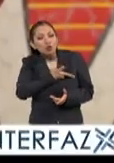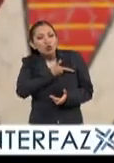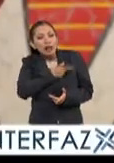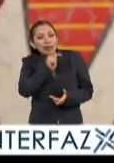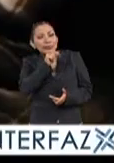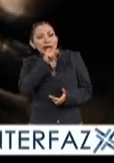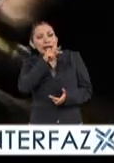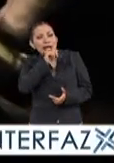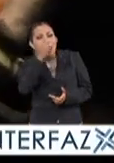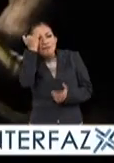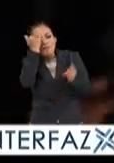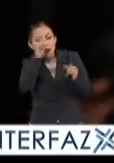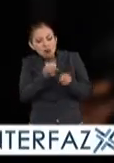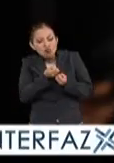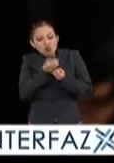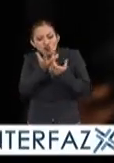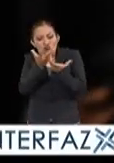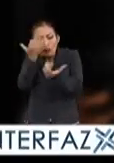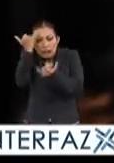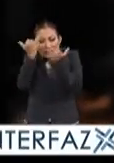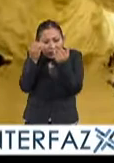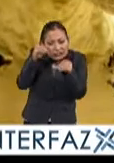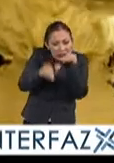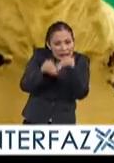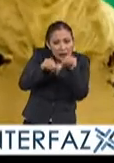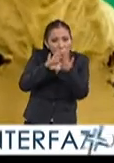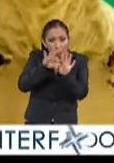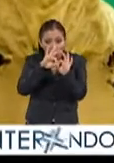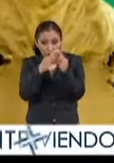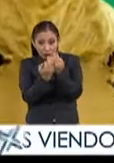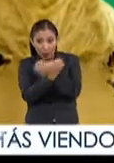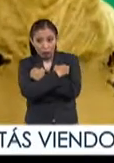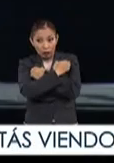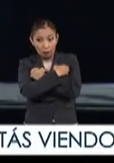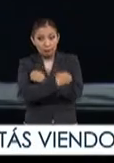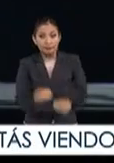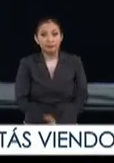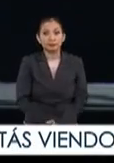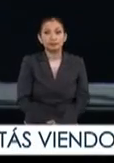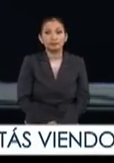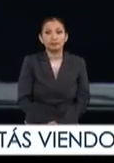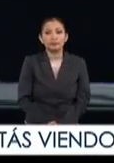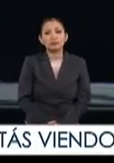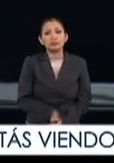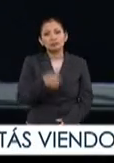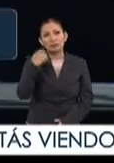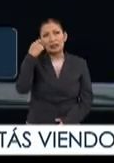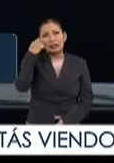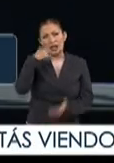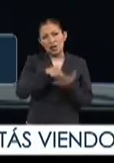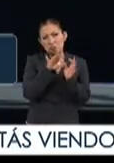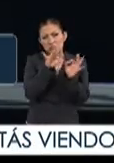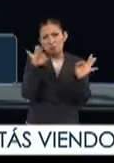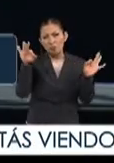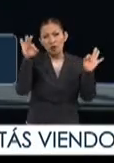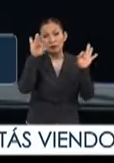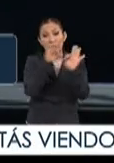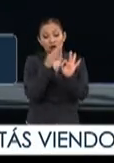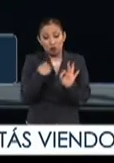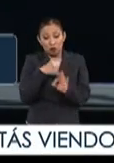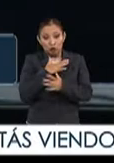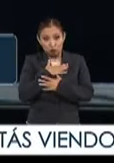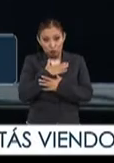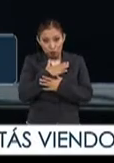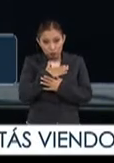para crear para expresarse e incluso como estrategia educativa creo que creo que es muy importante que nosotros